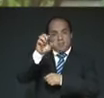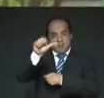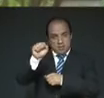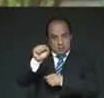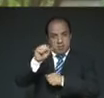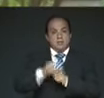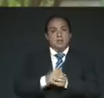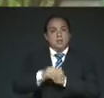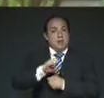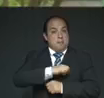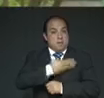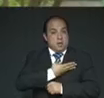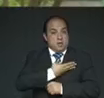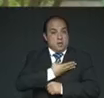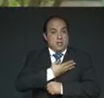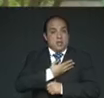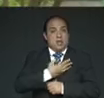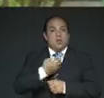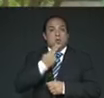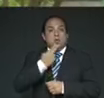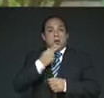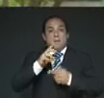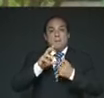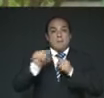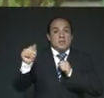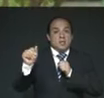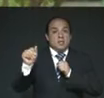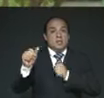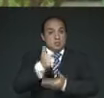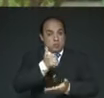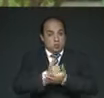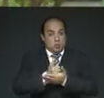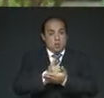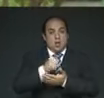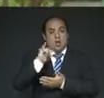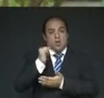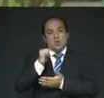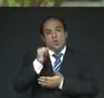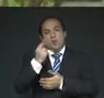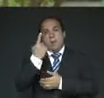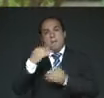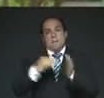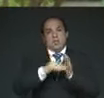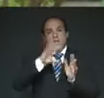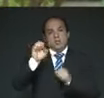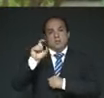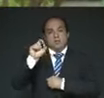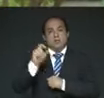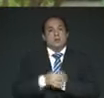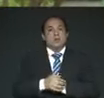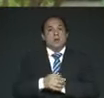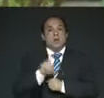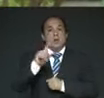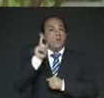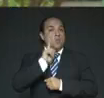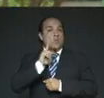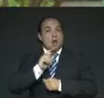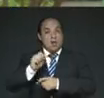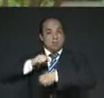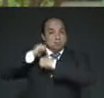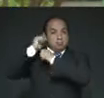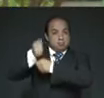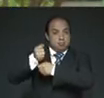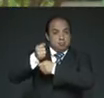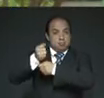junio o julio de 1520. Era un sitio populoso como hoy y debido a ello fue una pescadora que tiraba